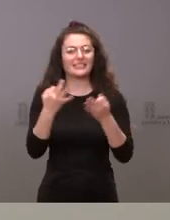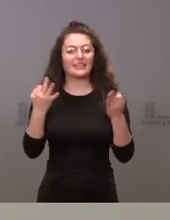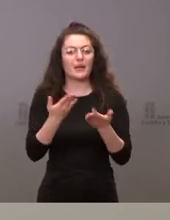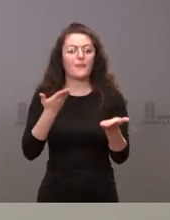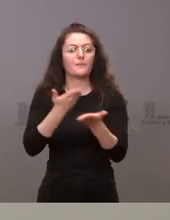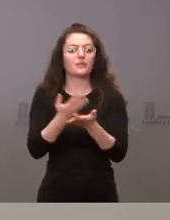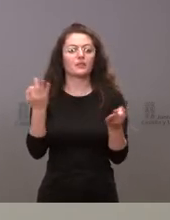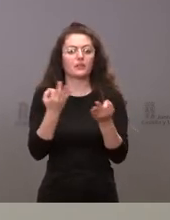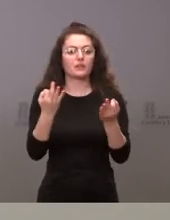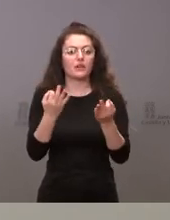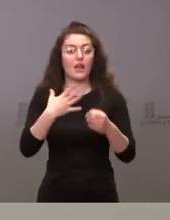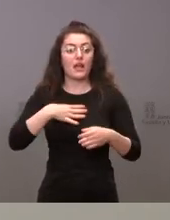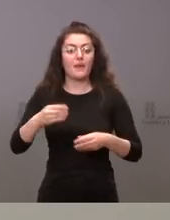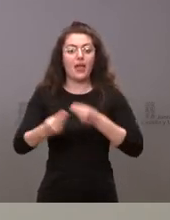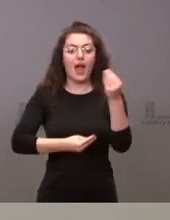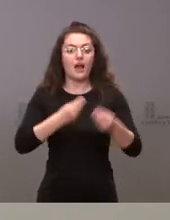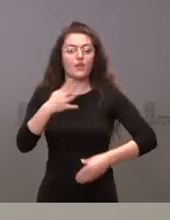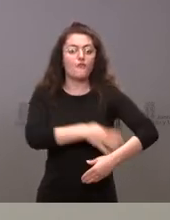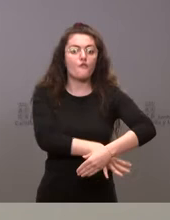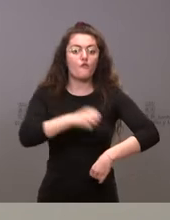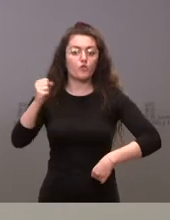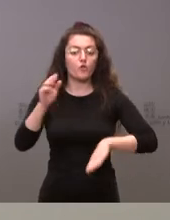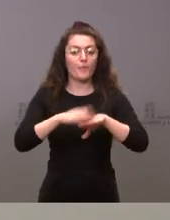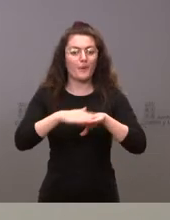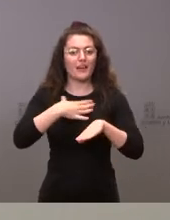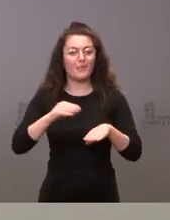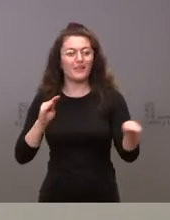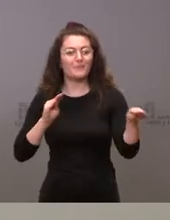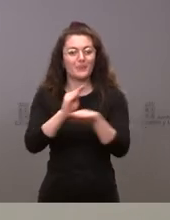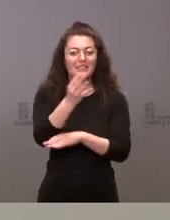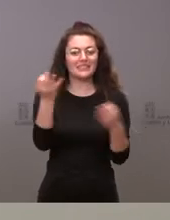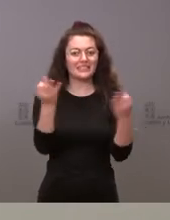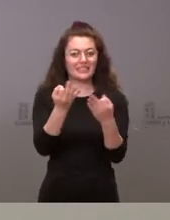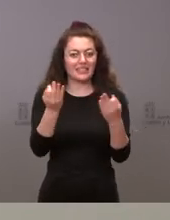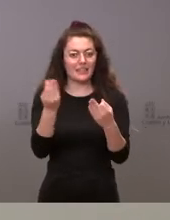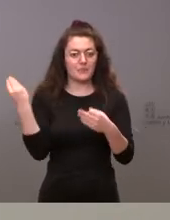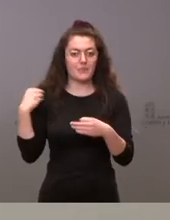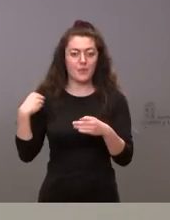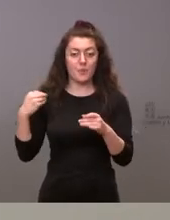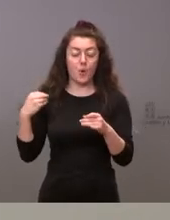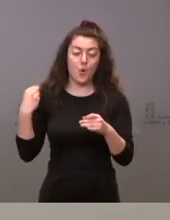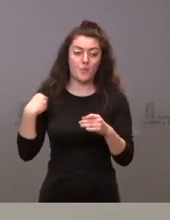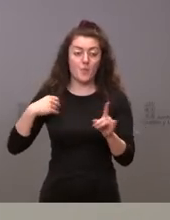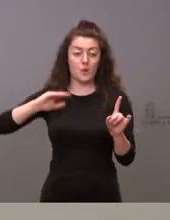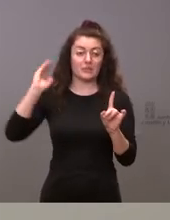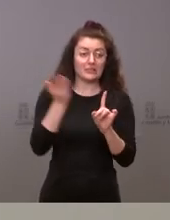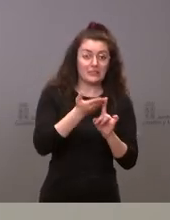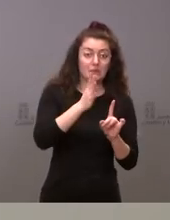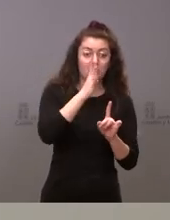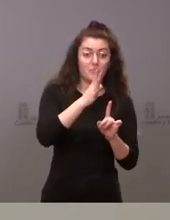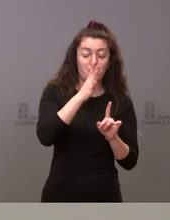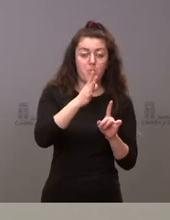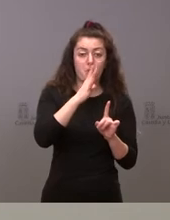un fondo que permitiera financiar el impacto que en materia de servicios públicos va a tener las